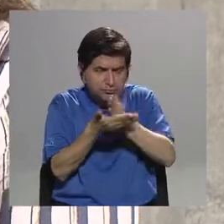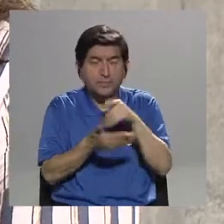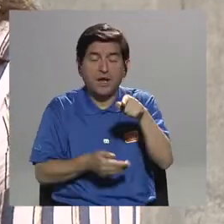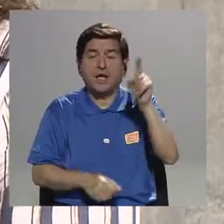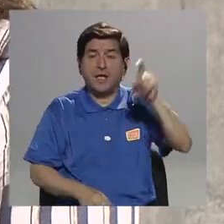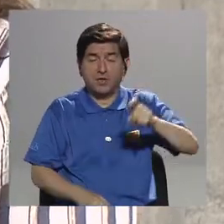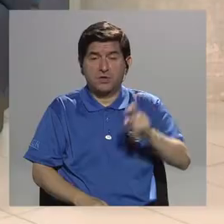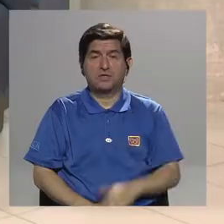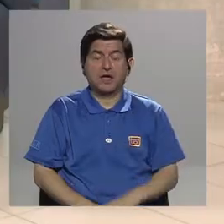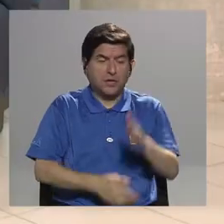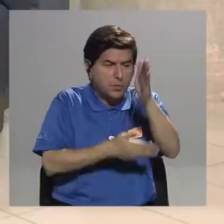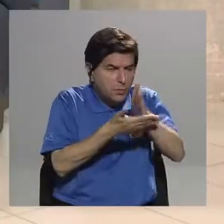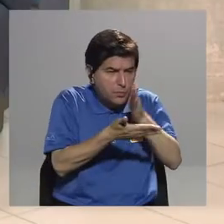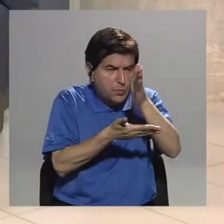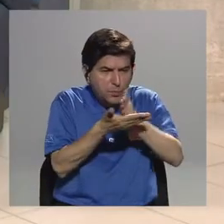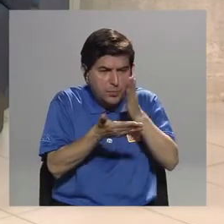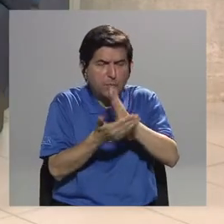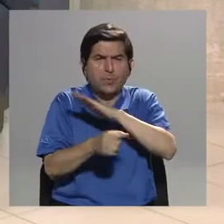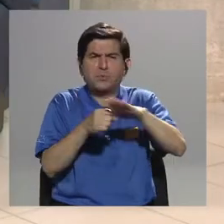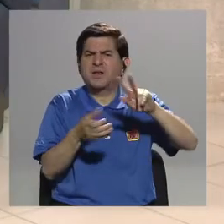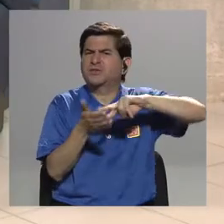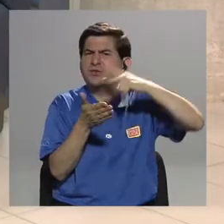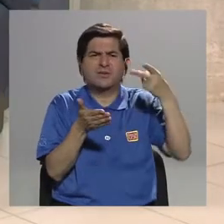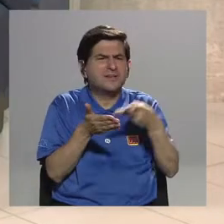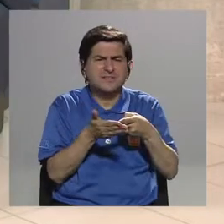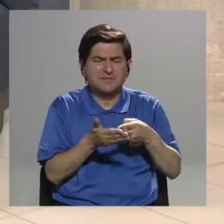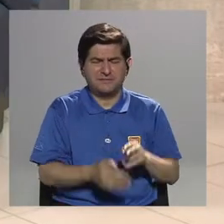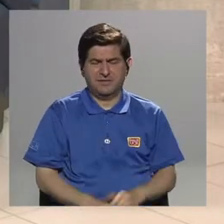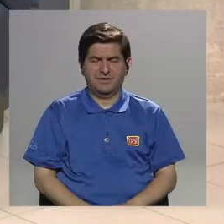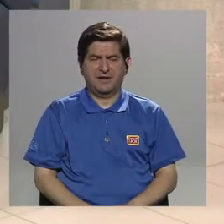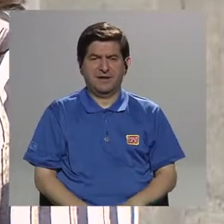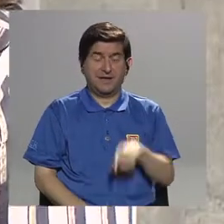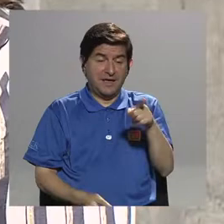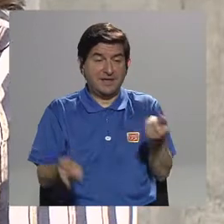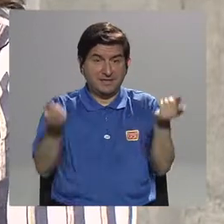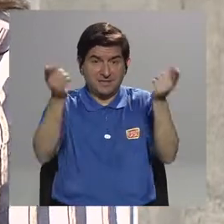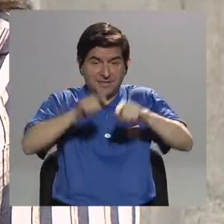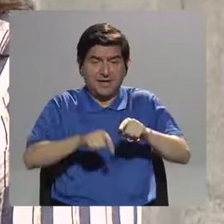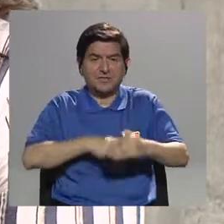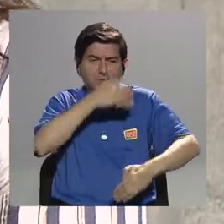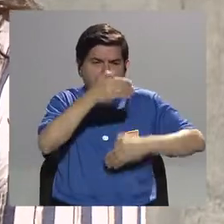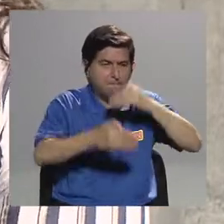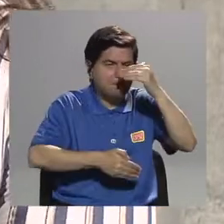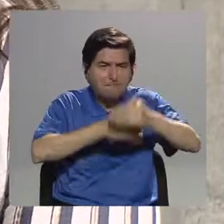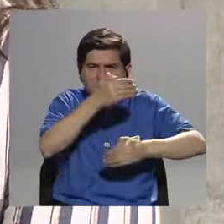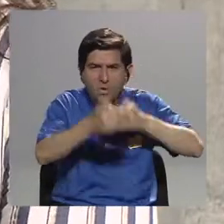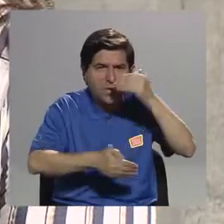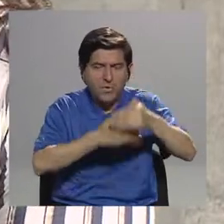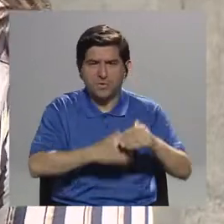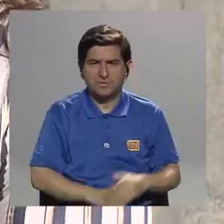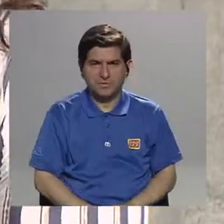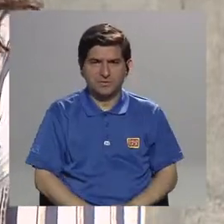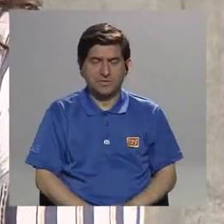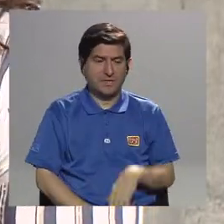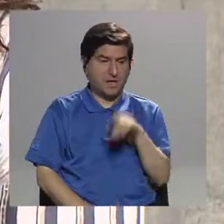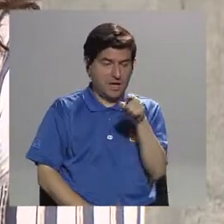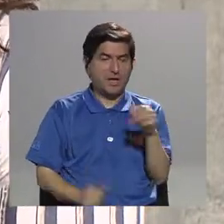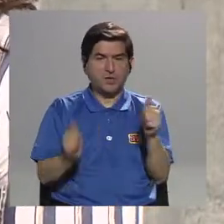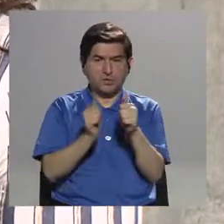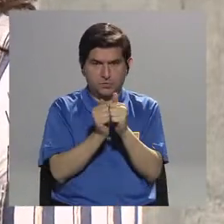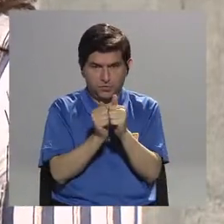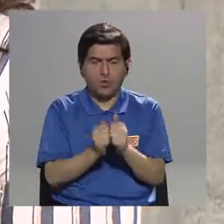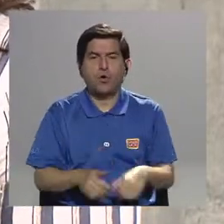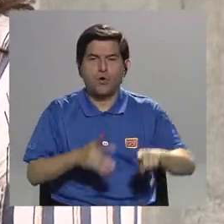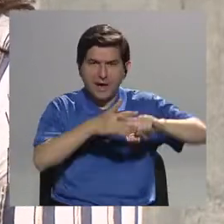segundo año de su carrera. Entonces, en ese transcurso ellos tienen que hacer la disección completa. ¿Qué es una disección? Bueno, una disección es el